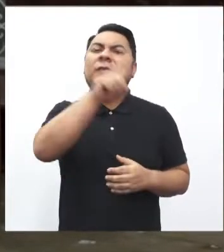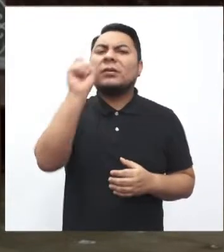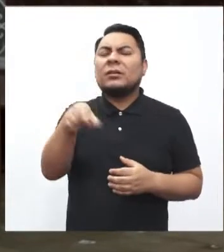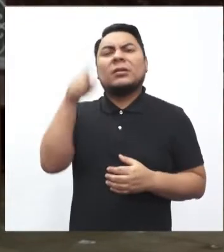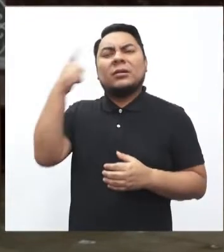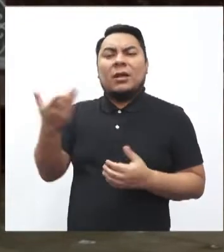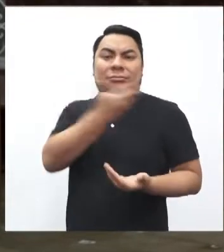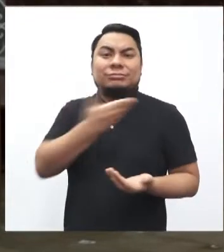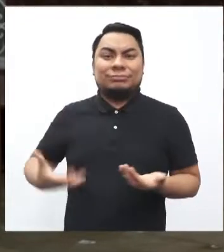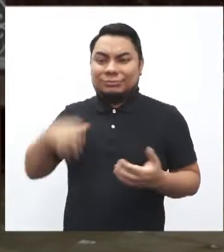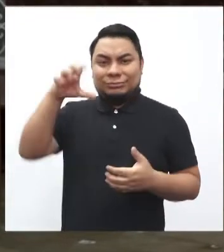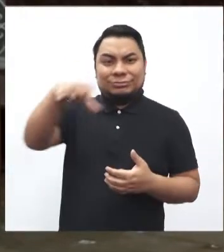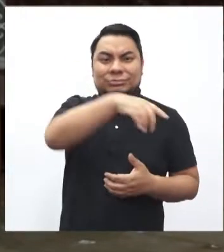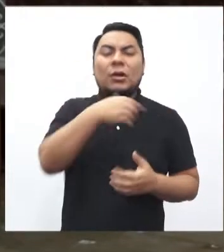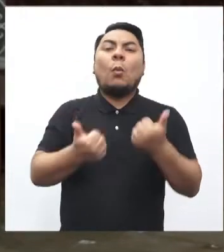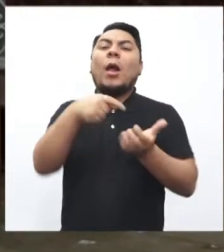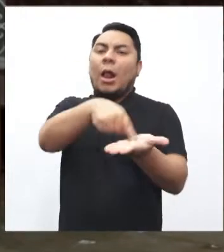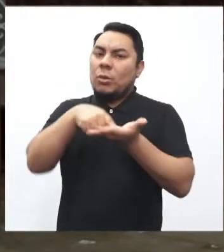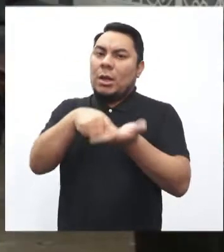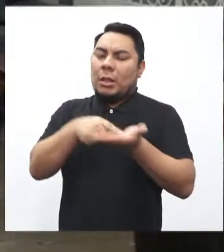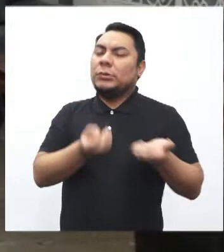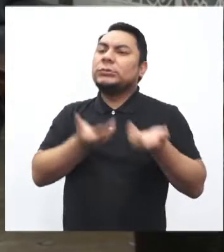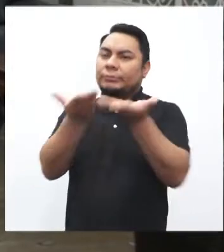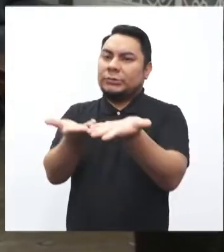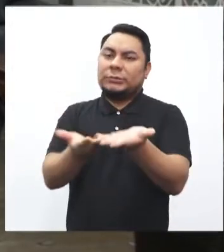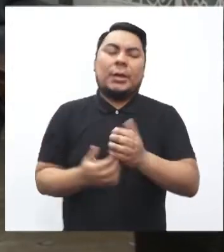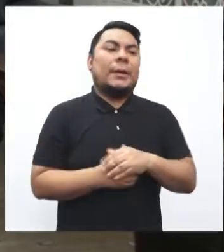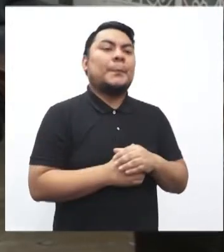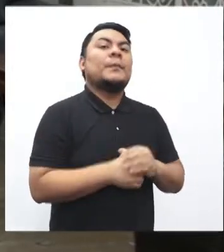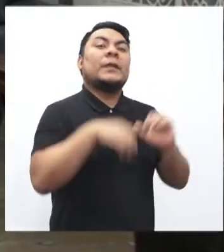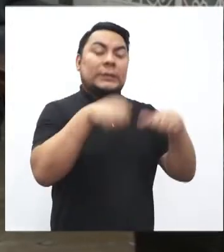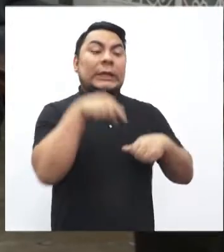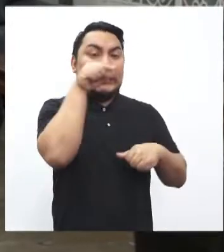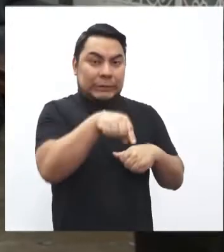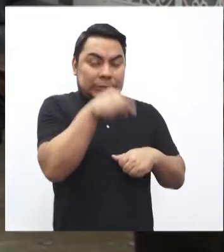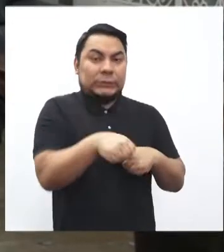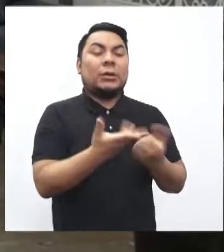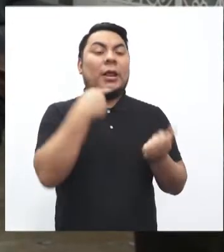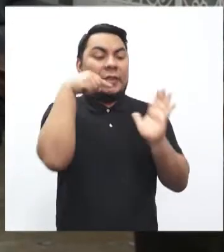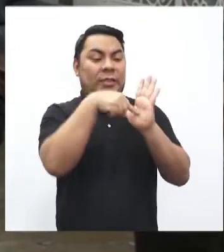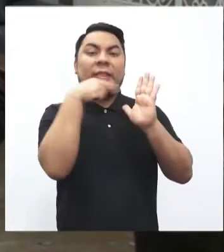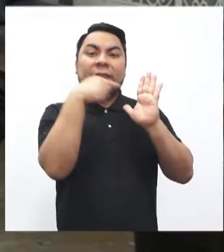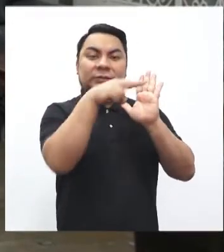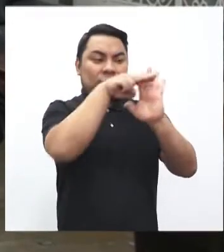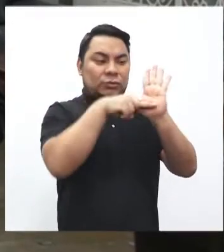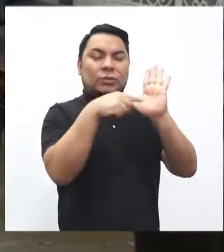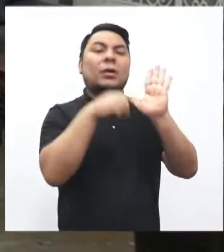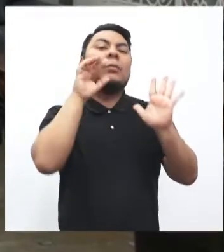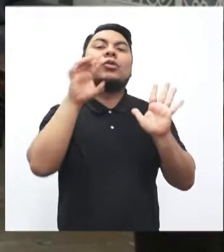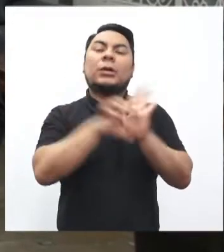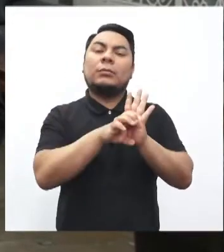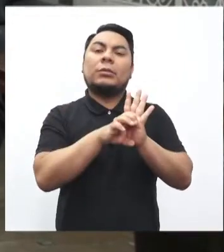¿cuáles son las obligadas a entregar esta información pública? Al respecto, se precisa en la propia norma que, por